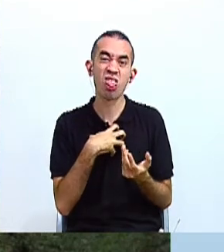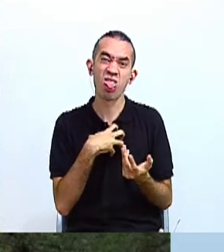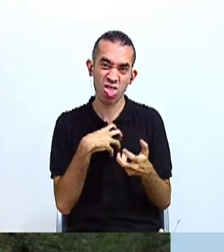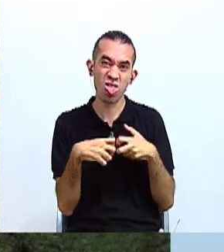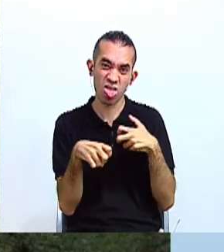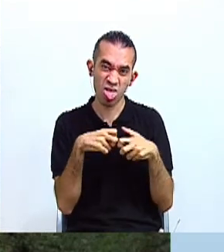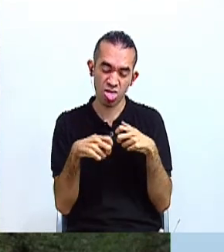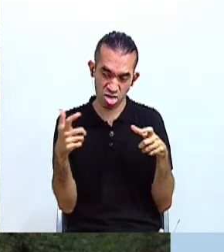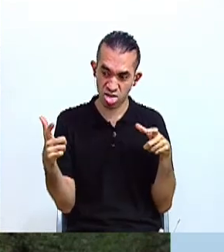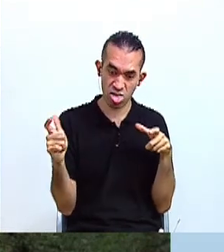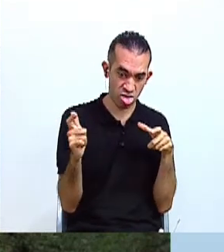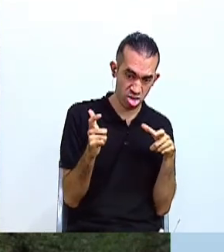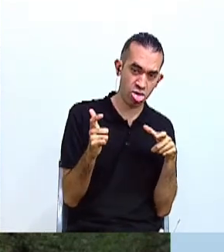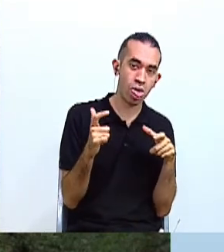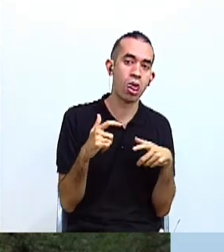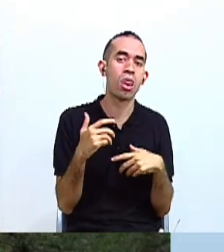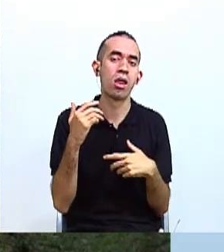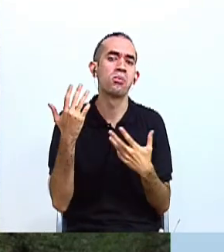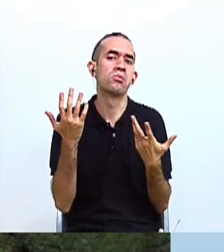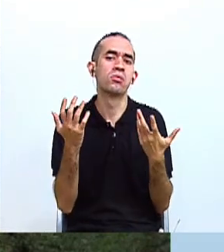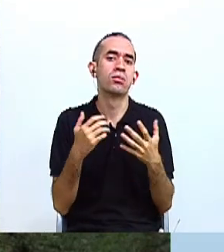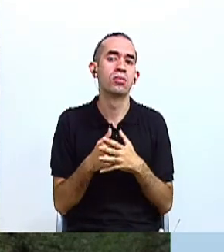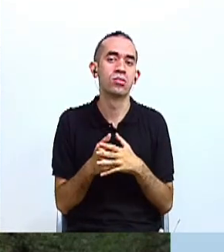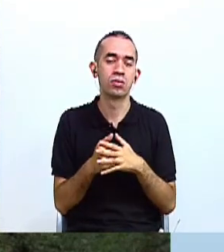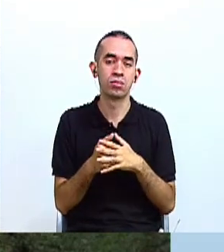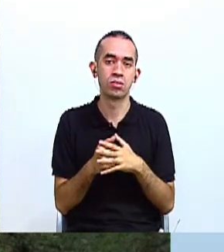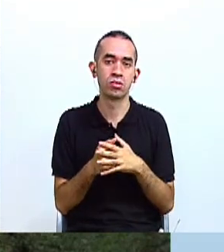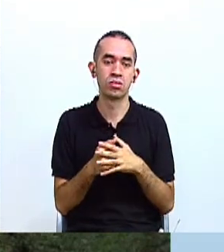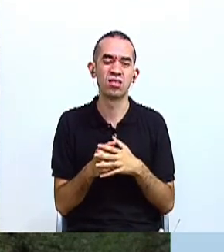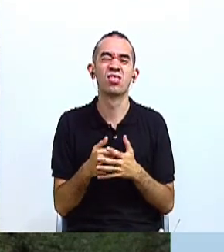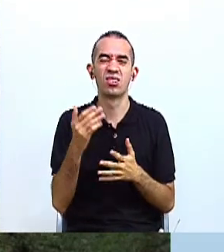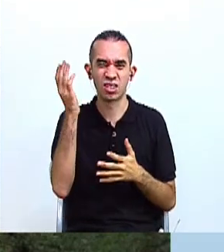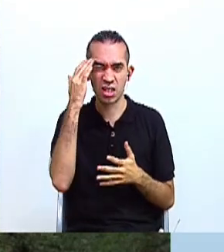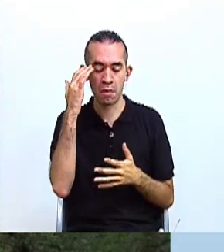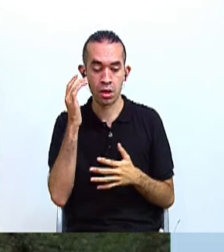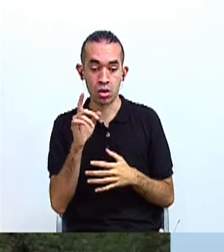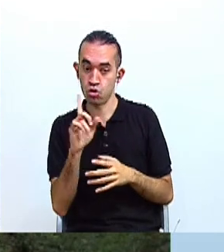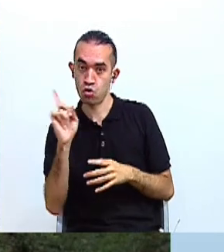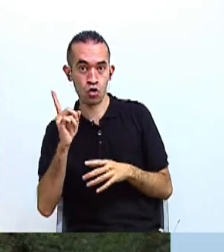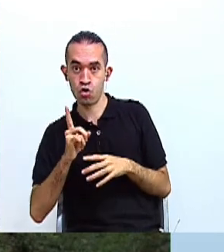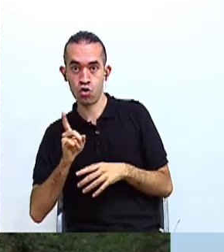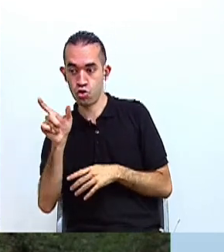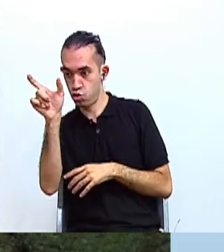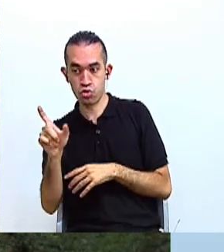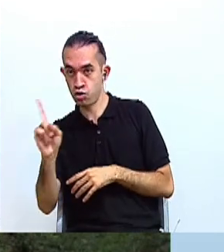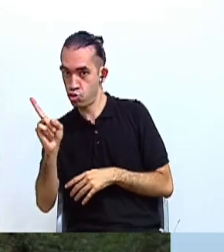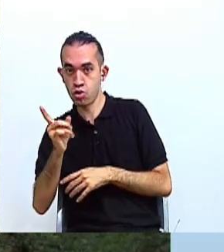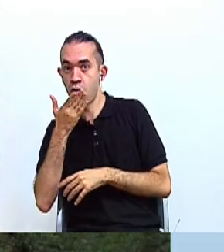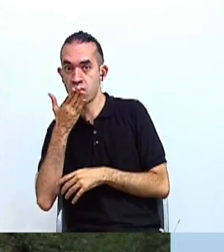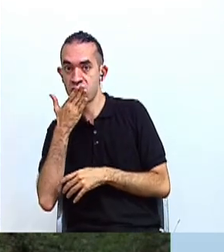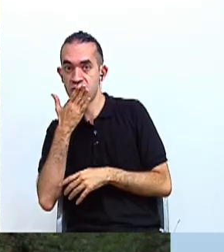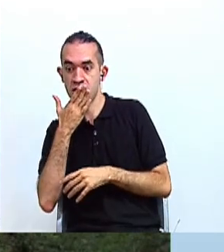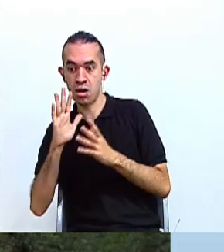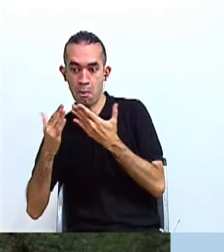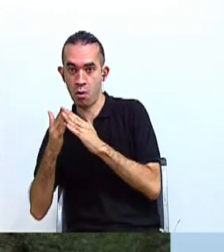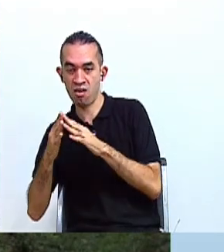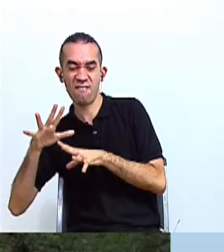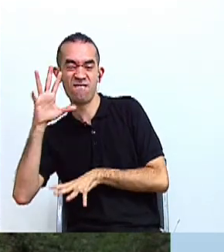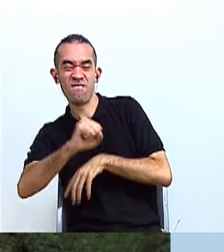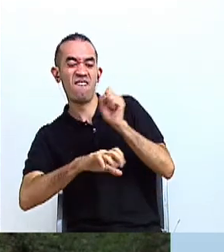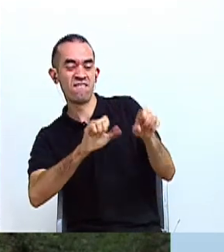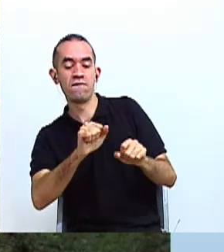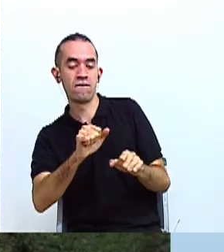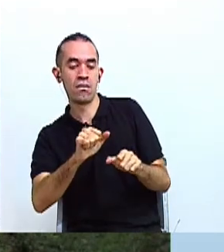problema se da precisamente cuando existen usurpaciones, invasiones por parte de pueblos no indígenas que quieren